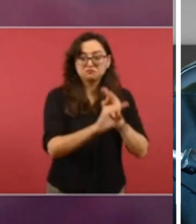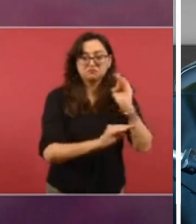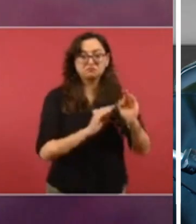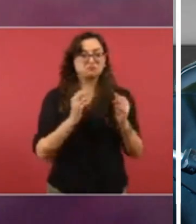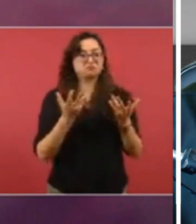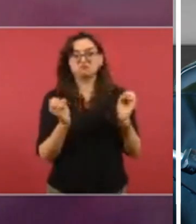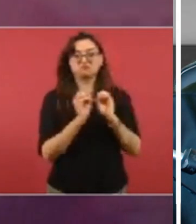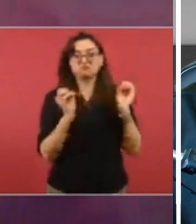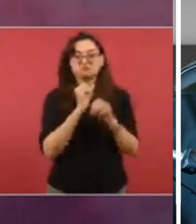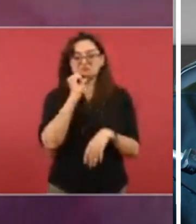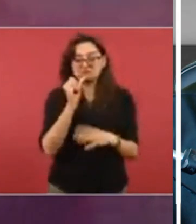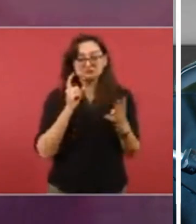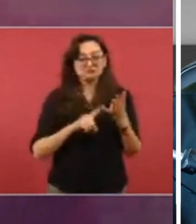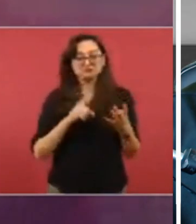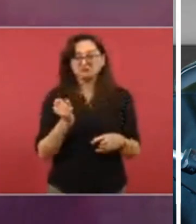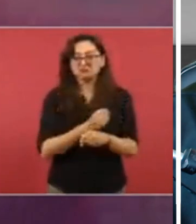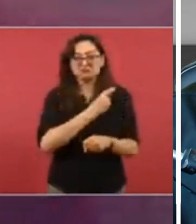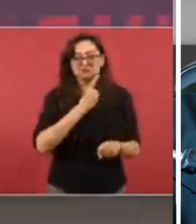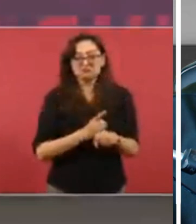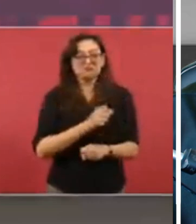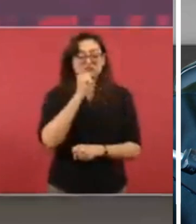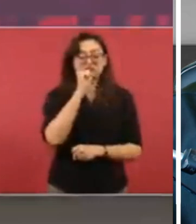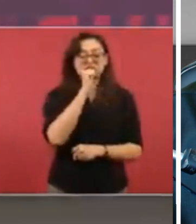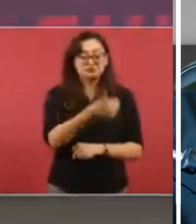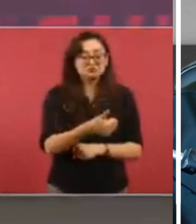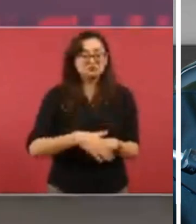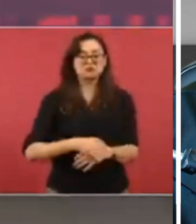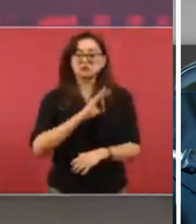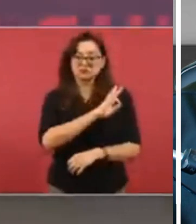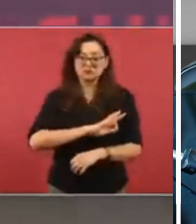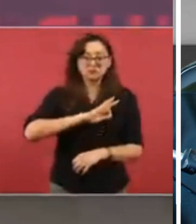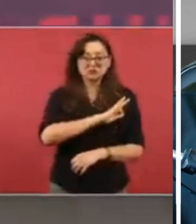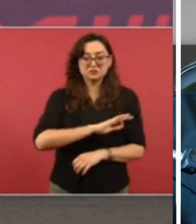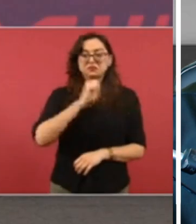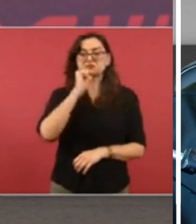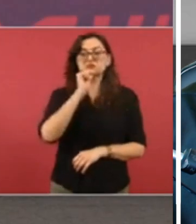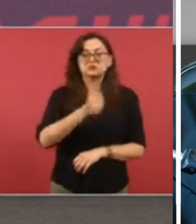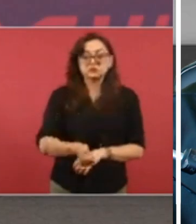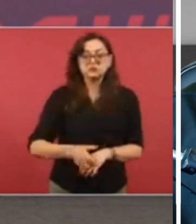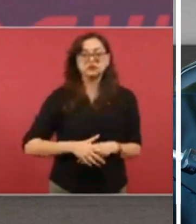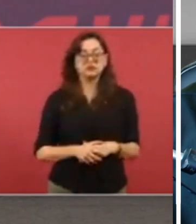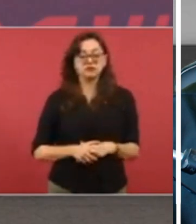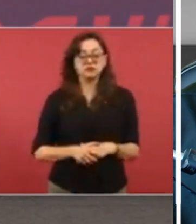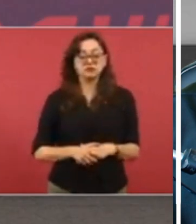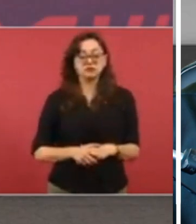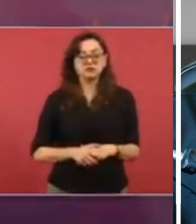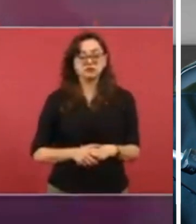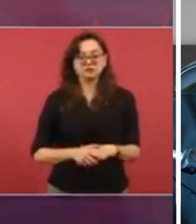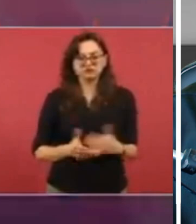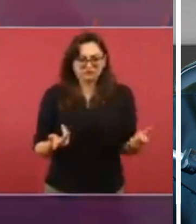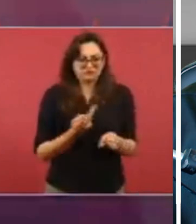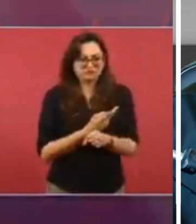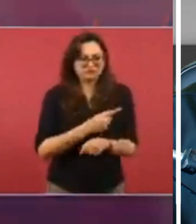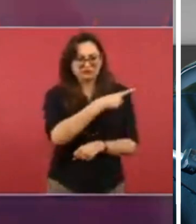opciones alternativas para ser felices sin las drogas que está pasando ahí